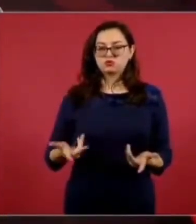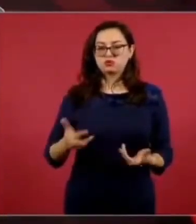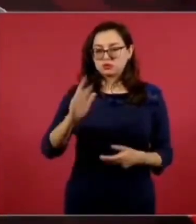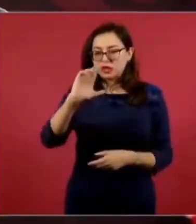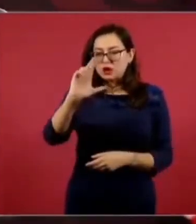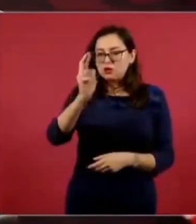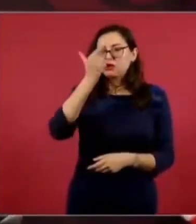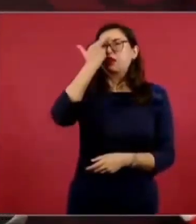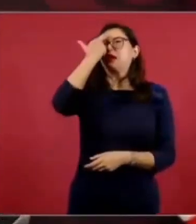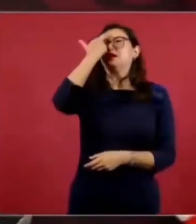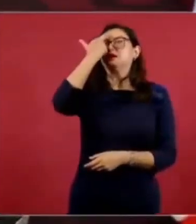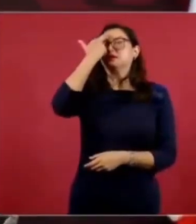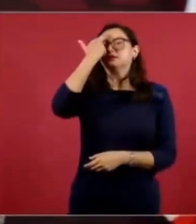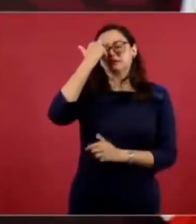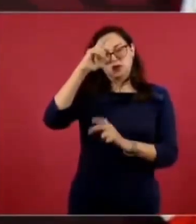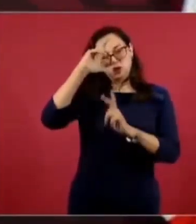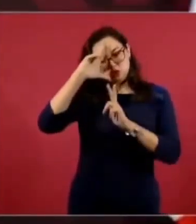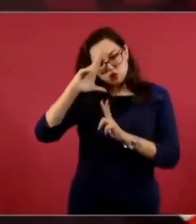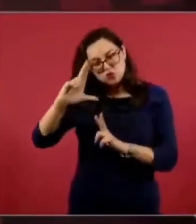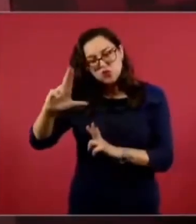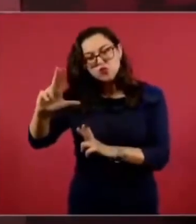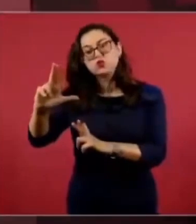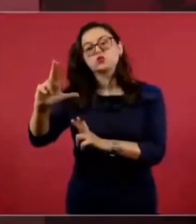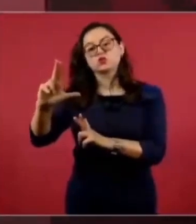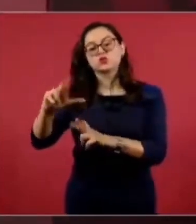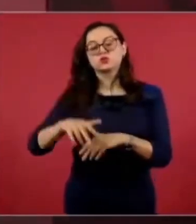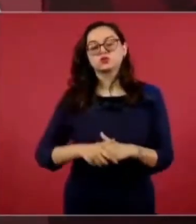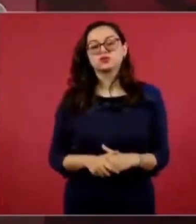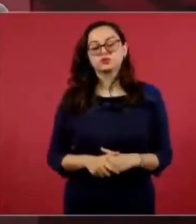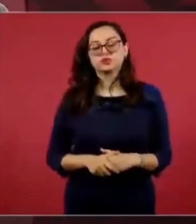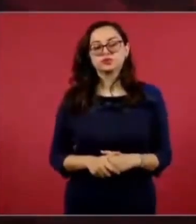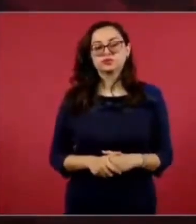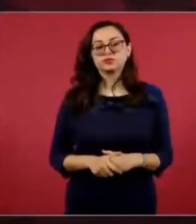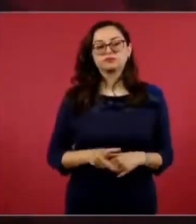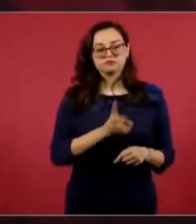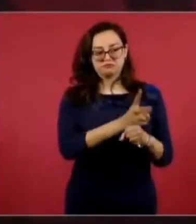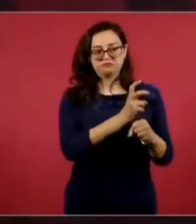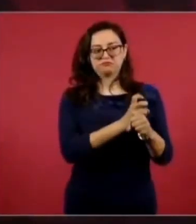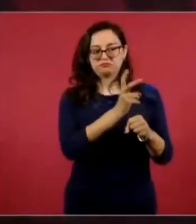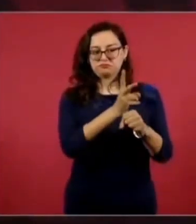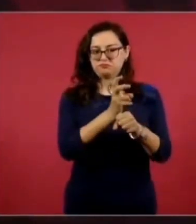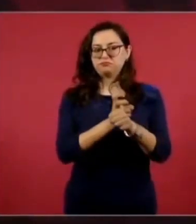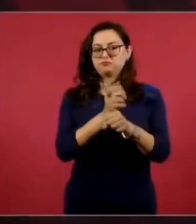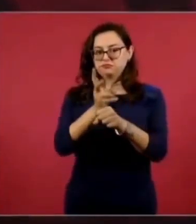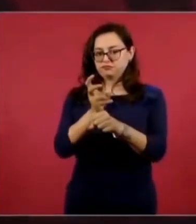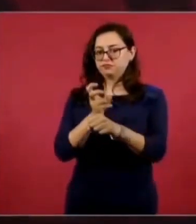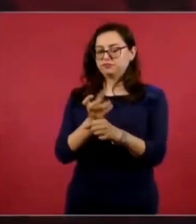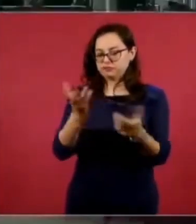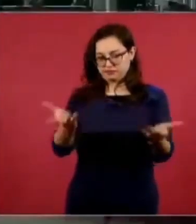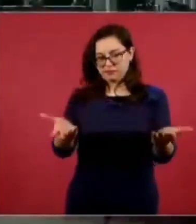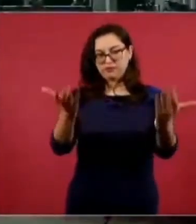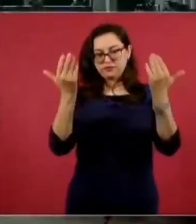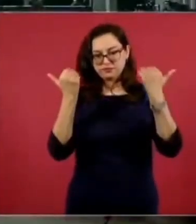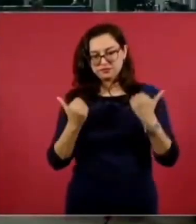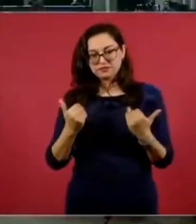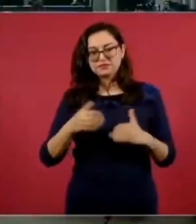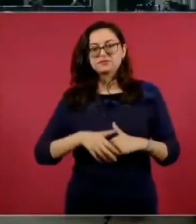en su honor. Están ustedes invitadas, invitados,